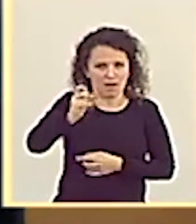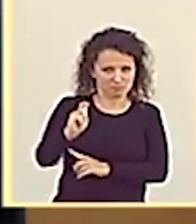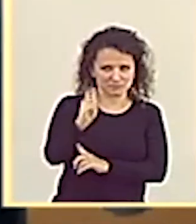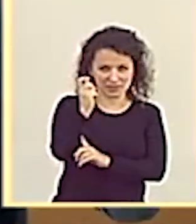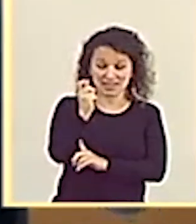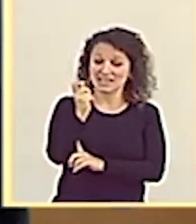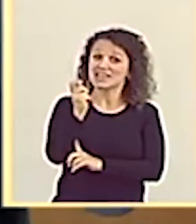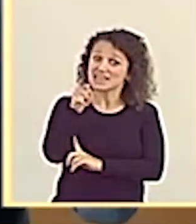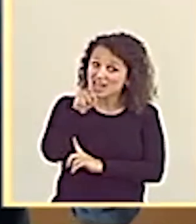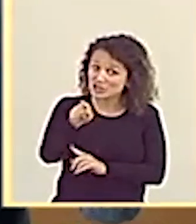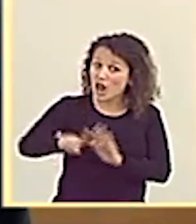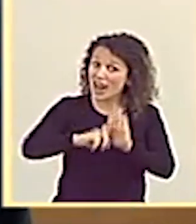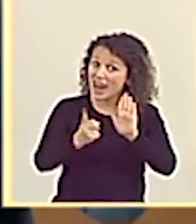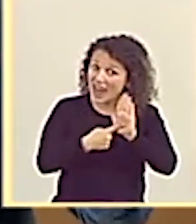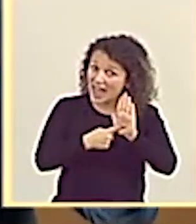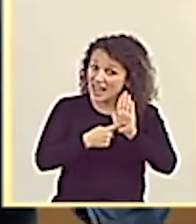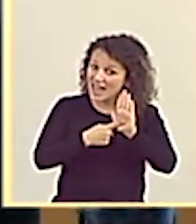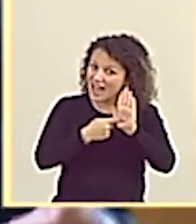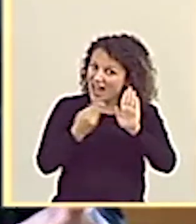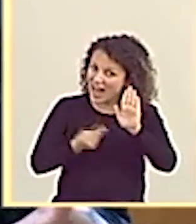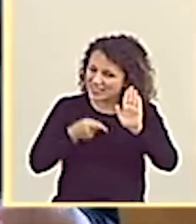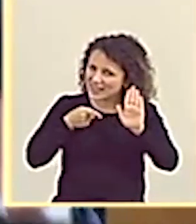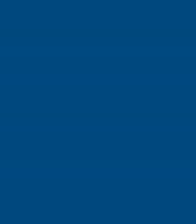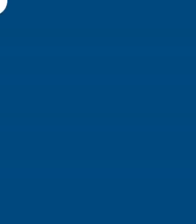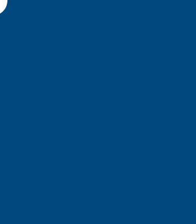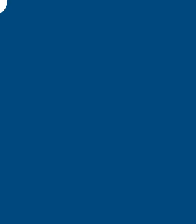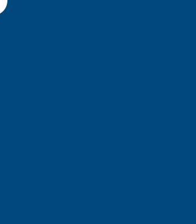eso es lo que hace la ley, entre otras cosas.